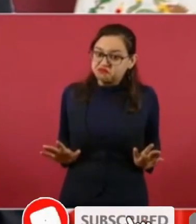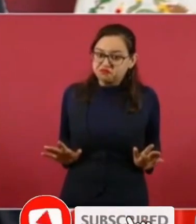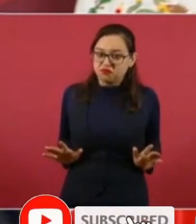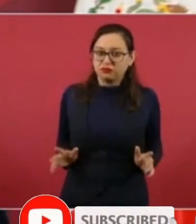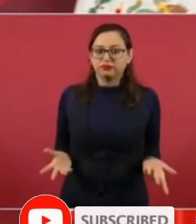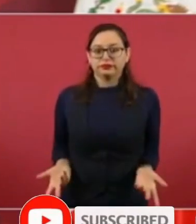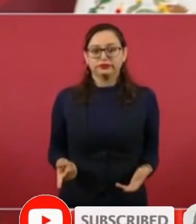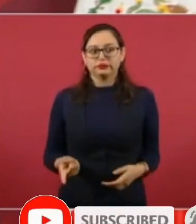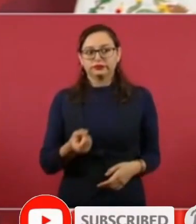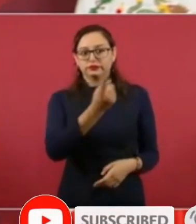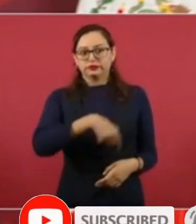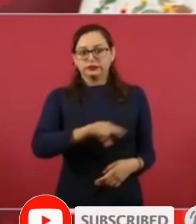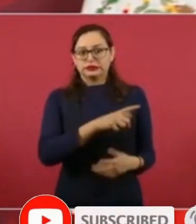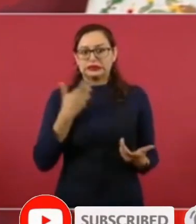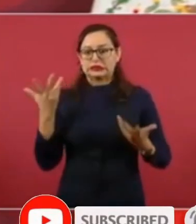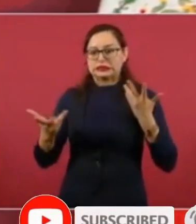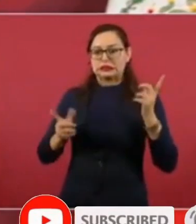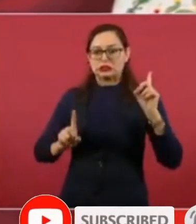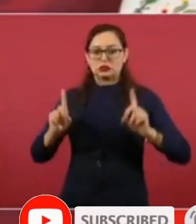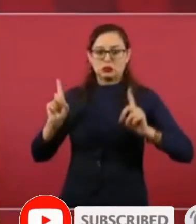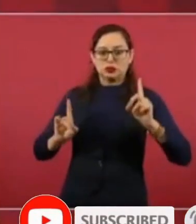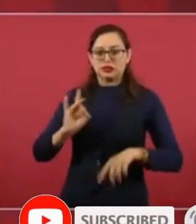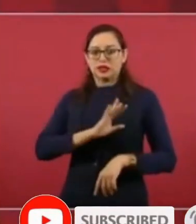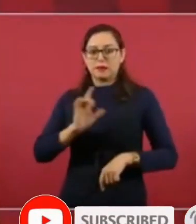y si no se atreven no van a salir